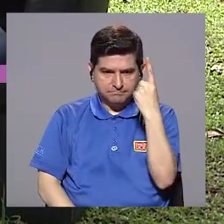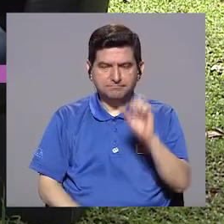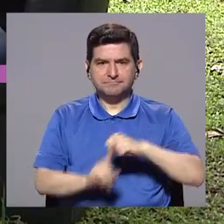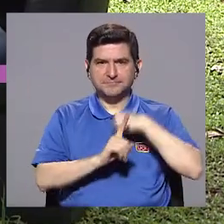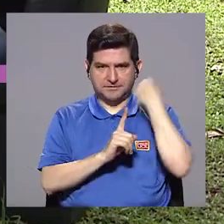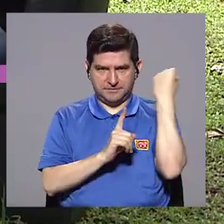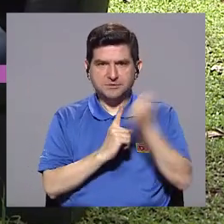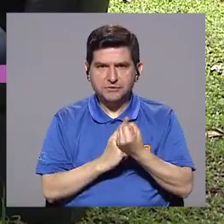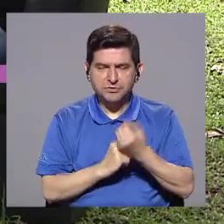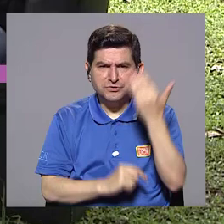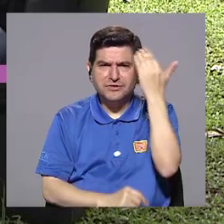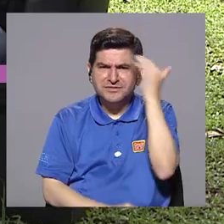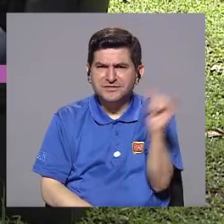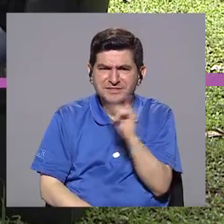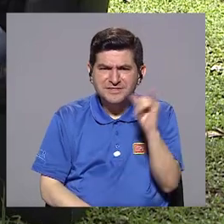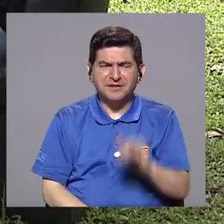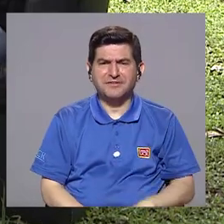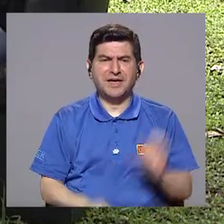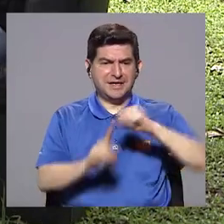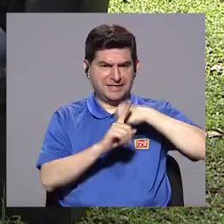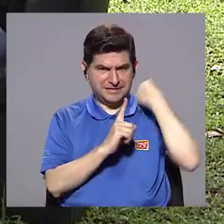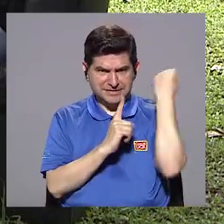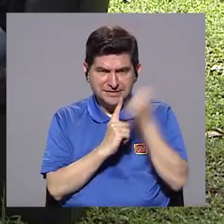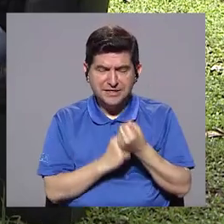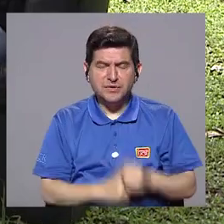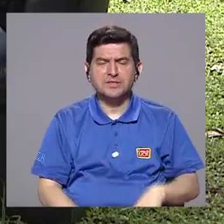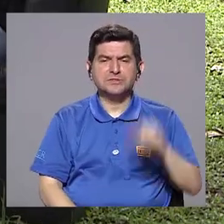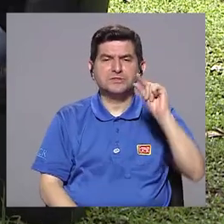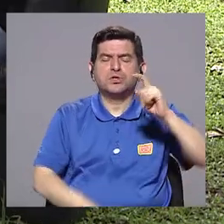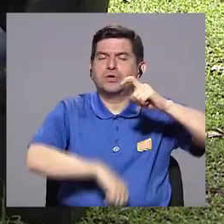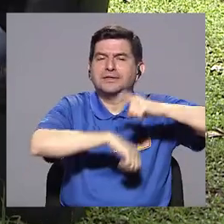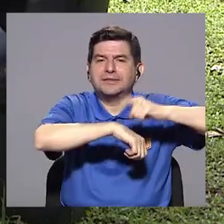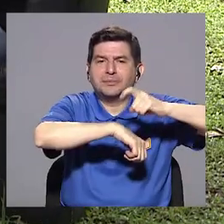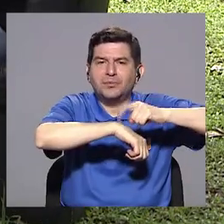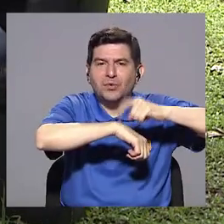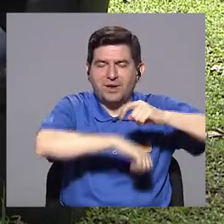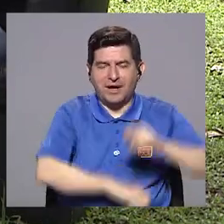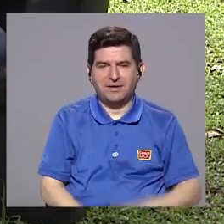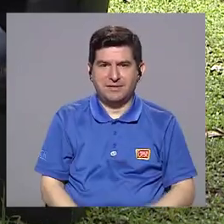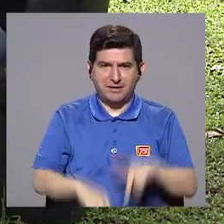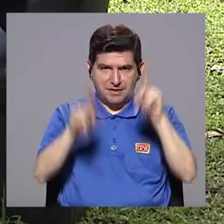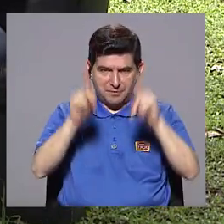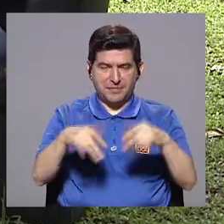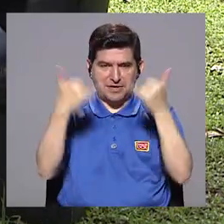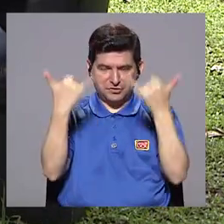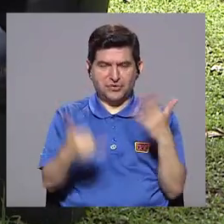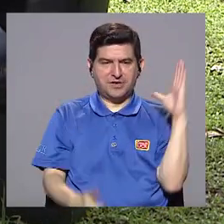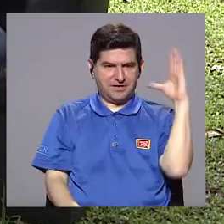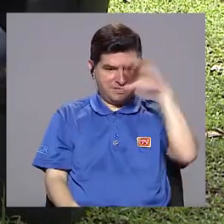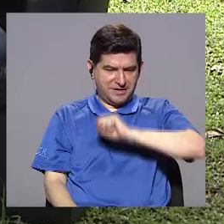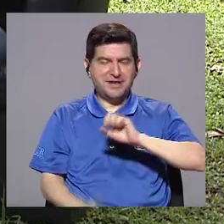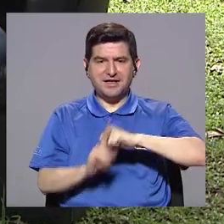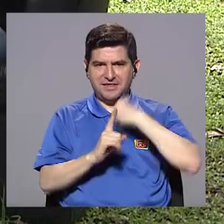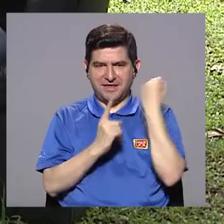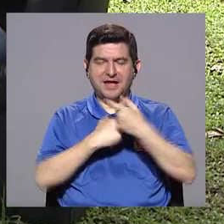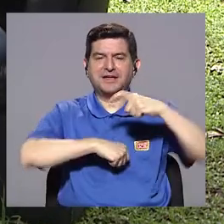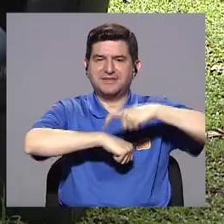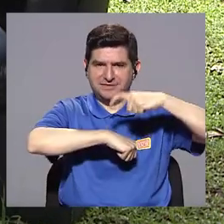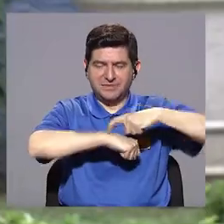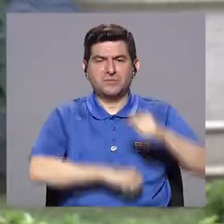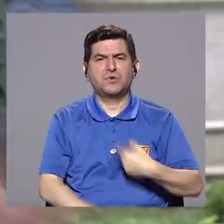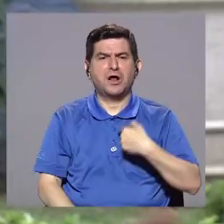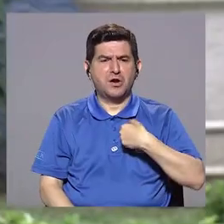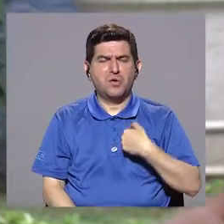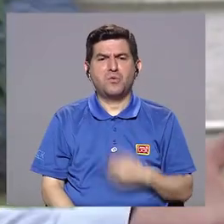la condición y saber también que es una condición temporal. Cuando la persona logra reconocer que es una condición temporal,